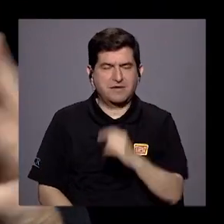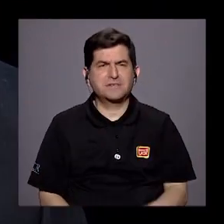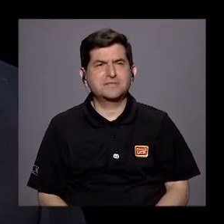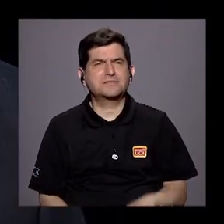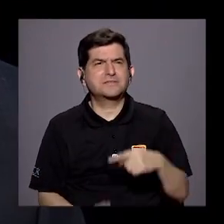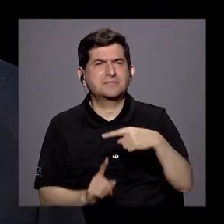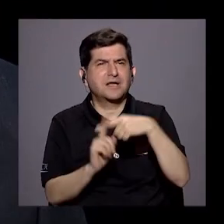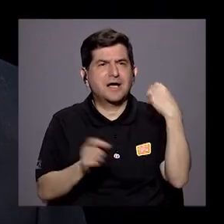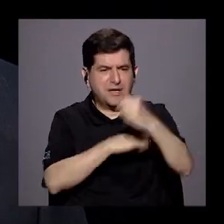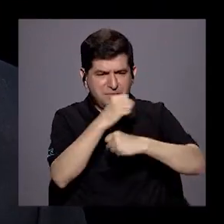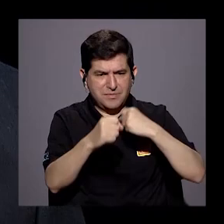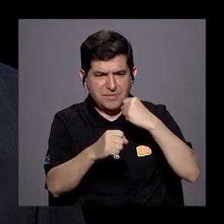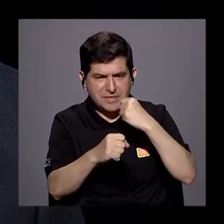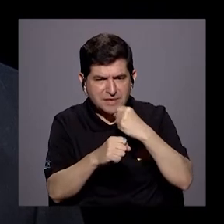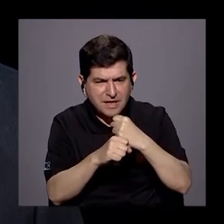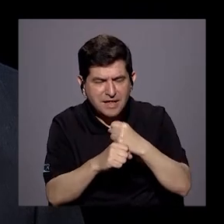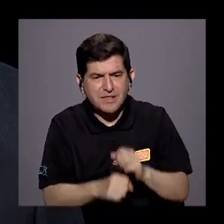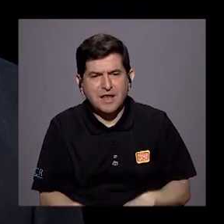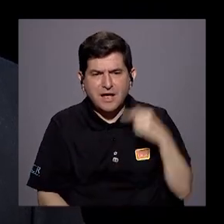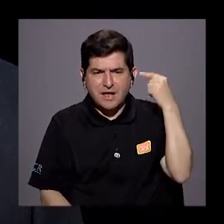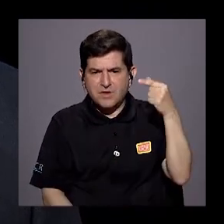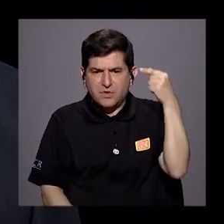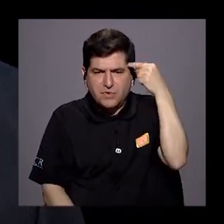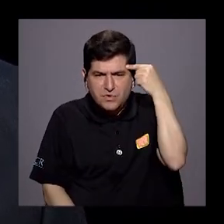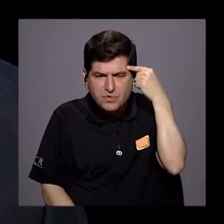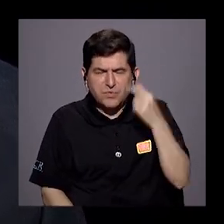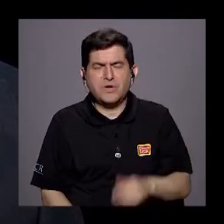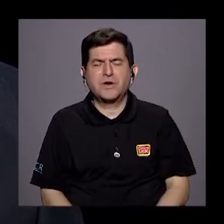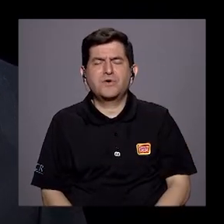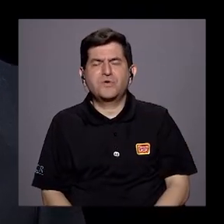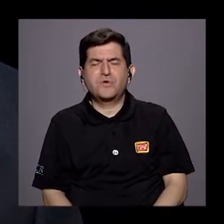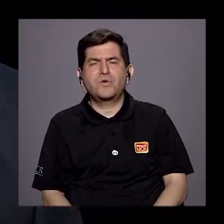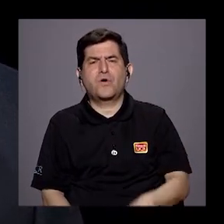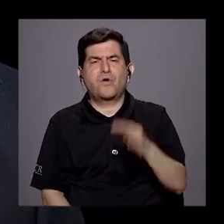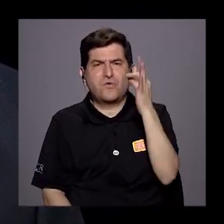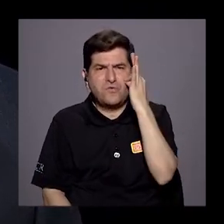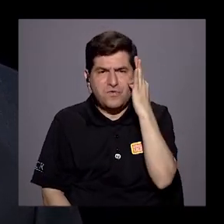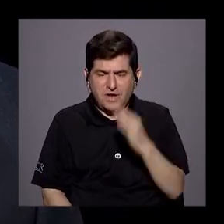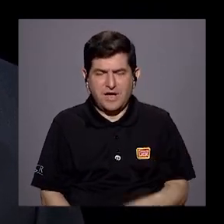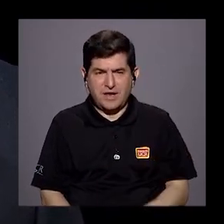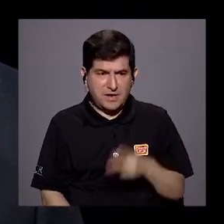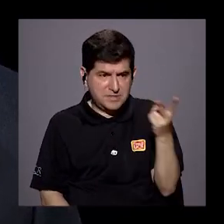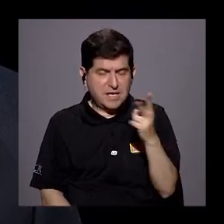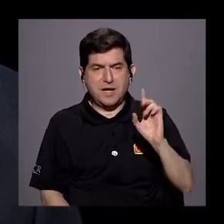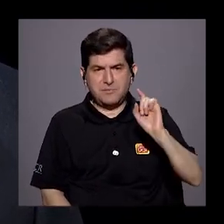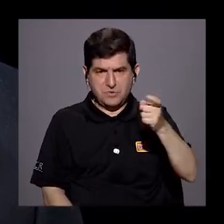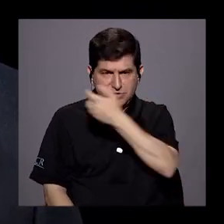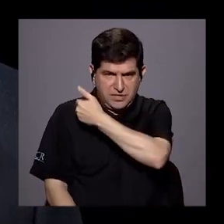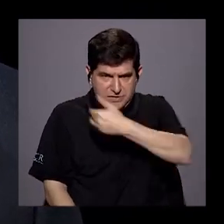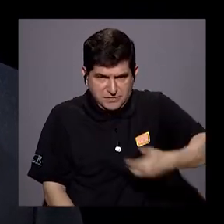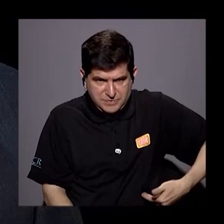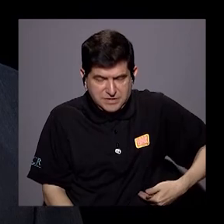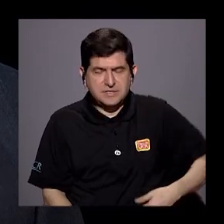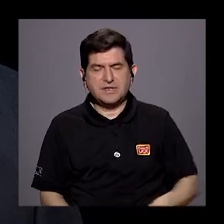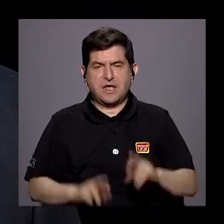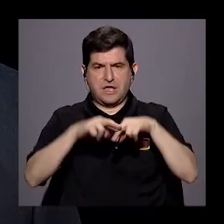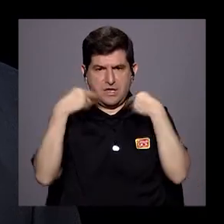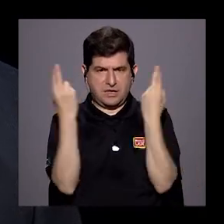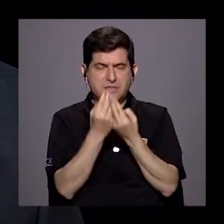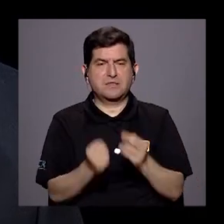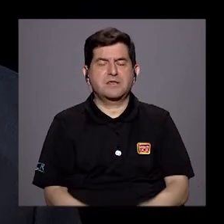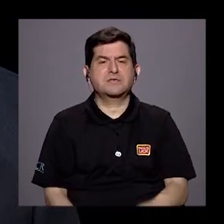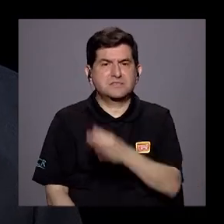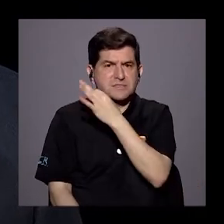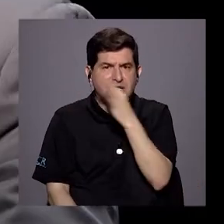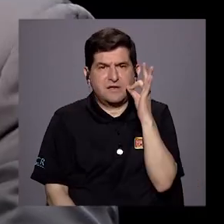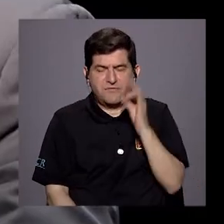mediados de la administración de don José María Figueres, cuando se reunieron el expresidente Calderón y el expresidente Figueres en la finca de